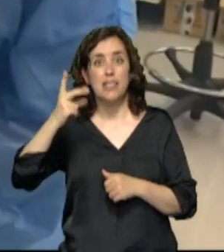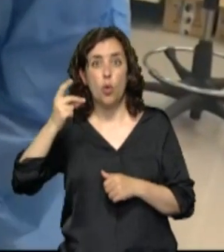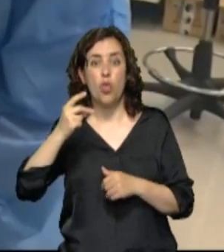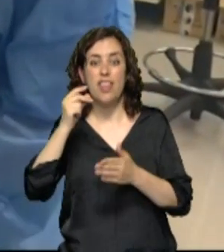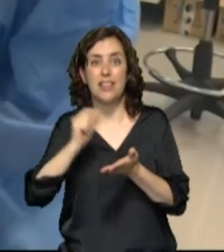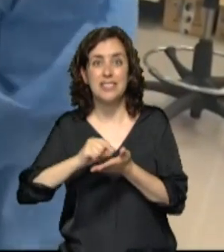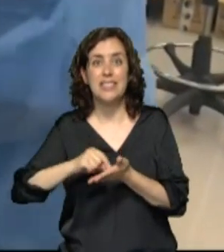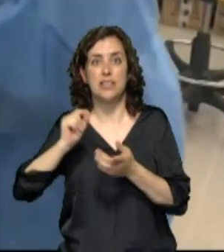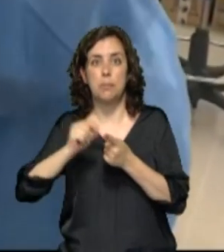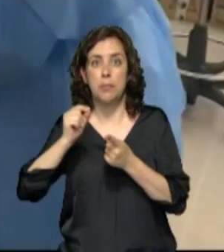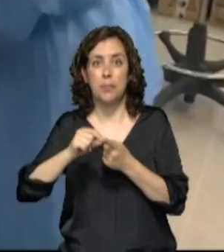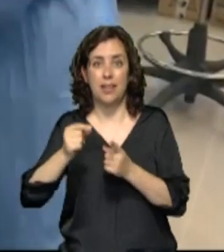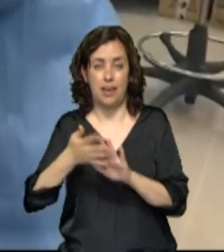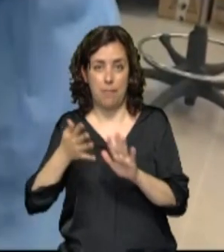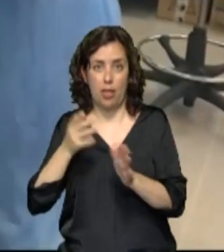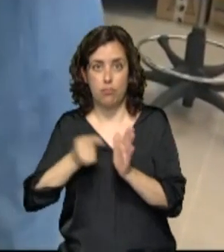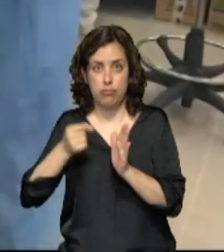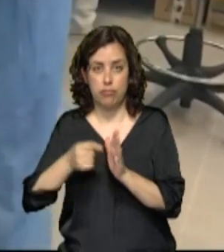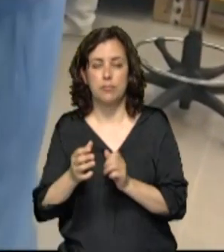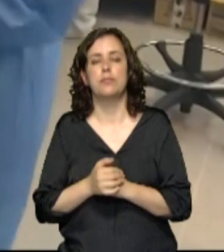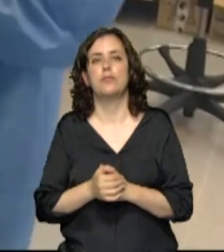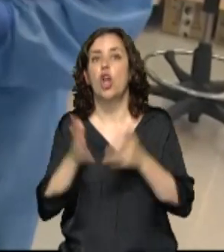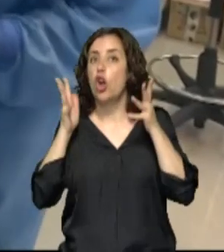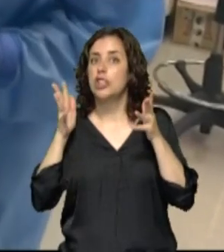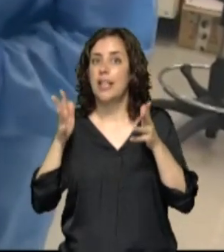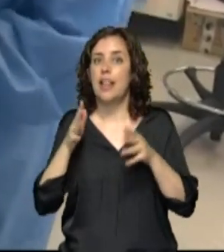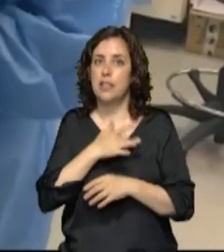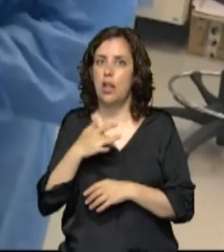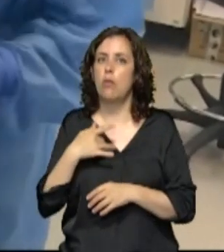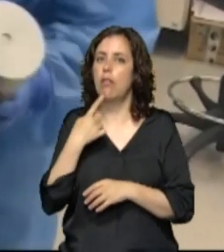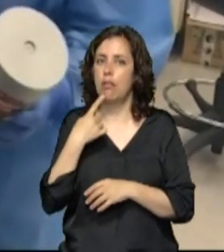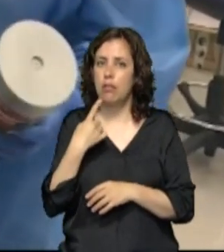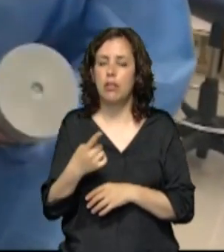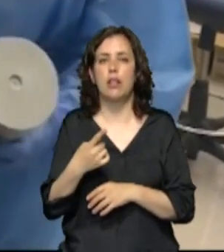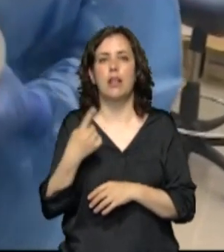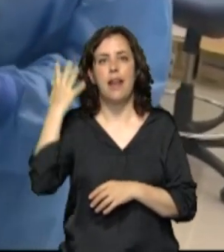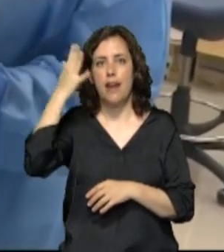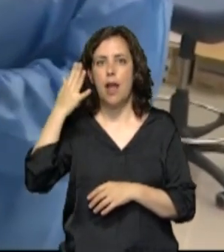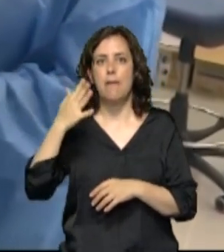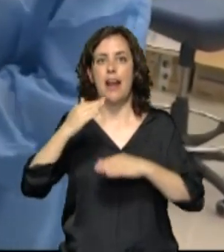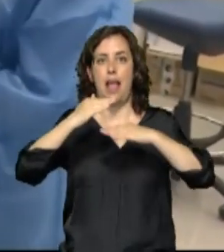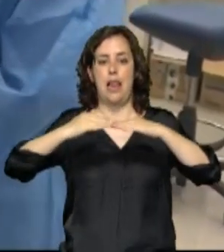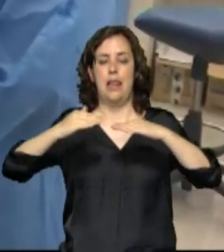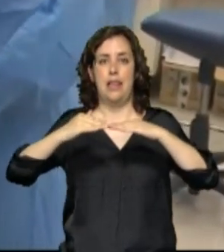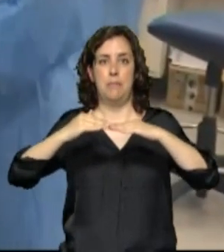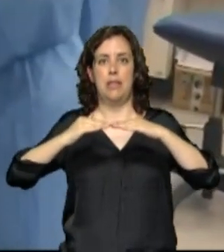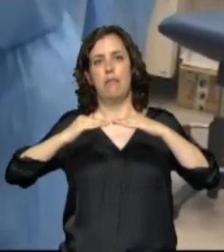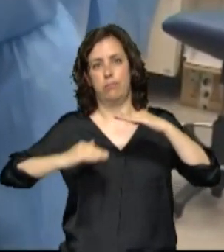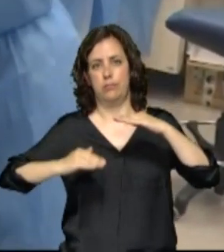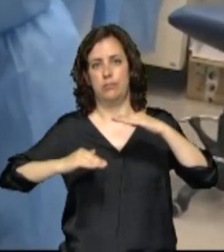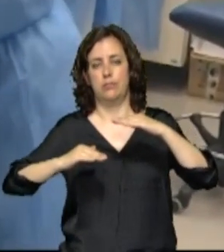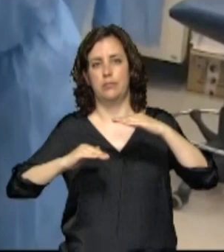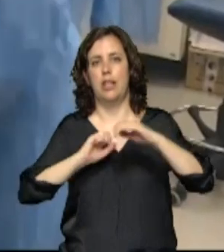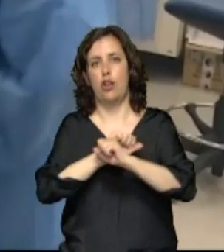según ha afirmado la consejera de Salud, Santos Indurain. Que ha destacado que Navarra está por debajo del umbral epidémico del COVID-19. Eso sí,